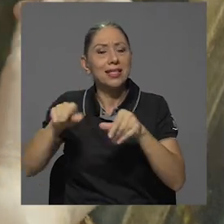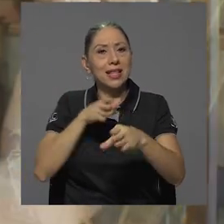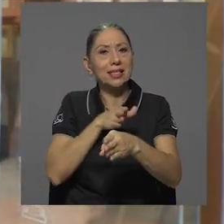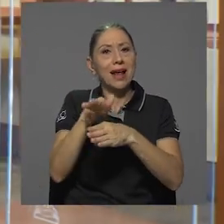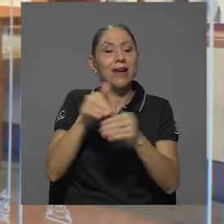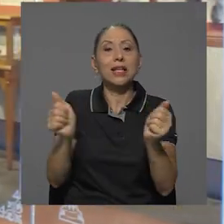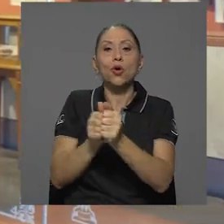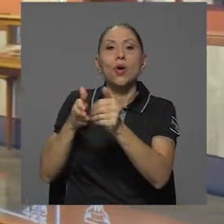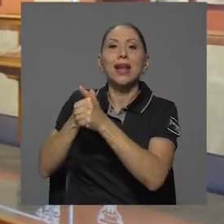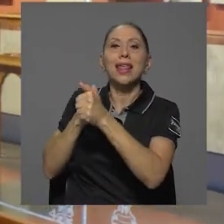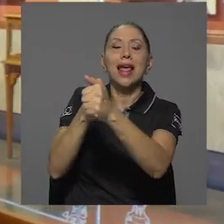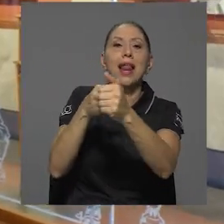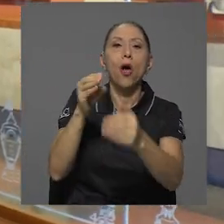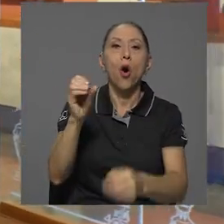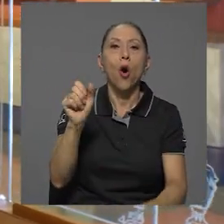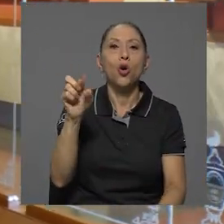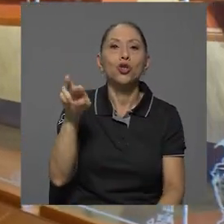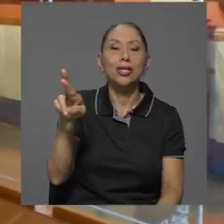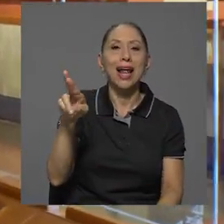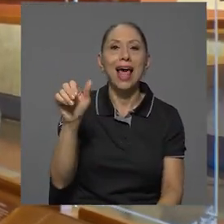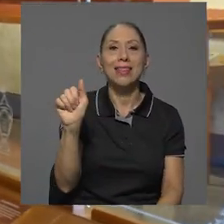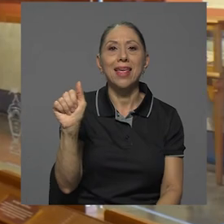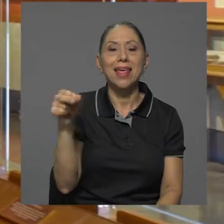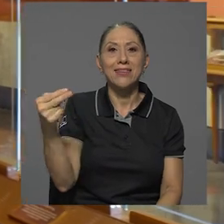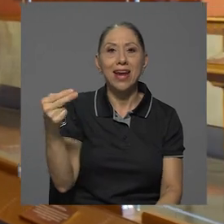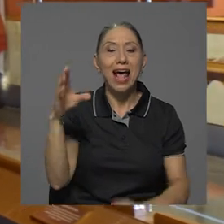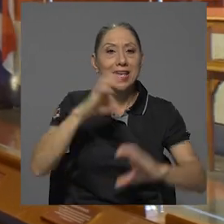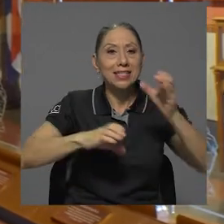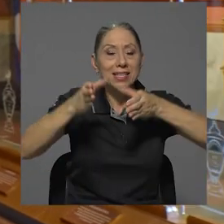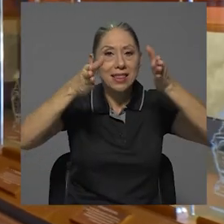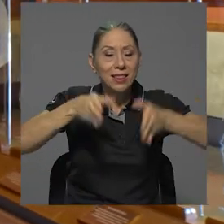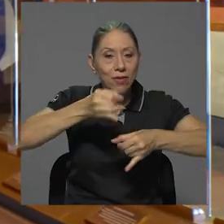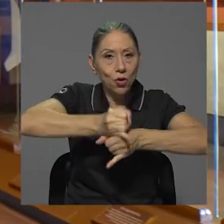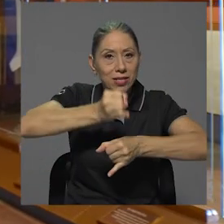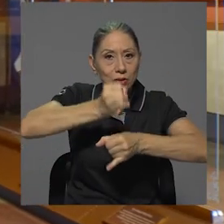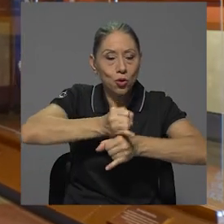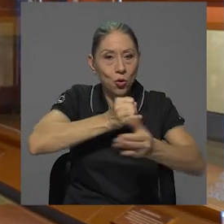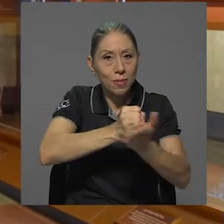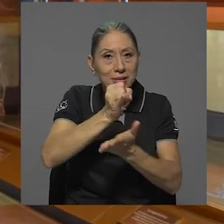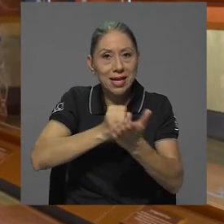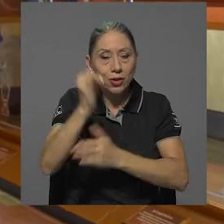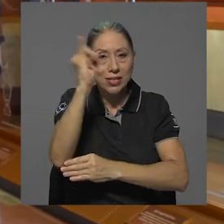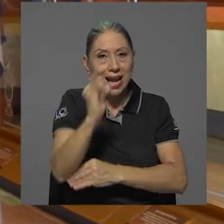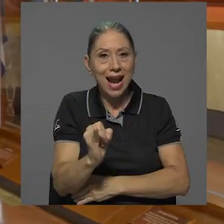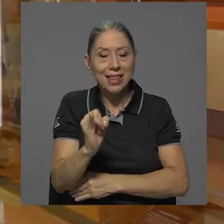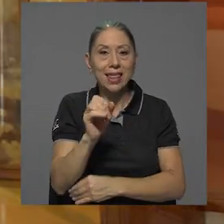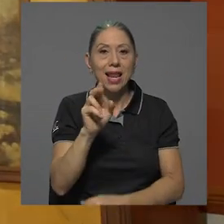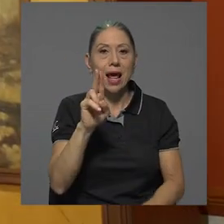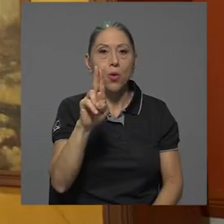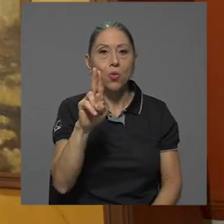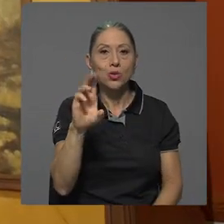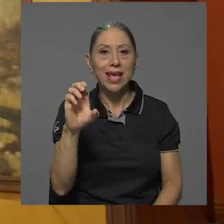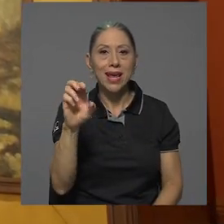carreras bajo el liderazgo de Óscar André Herrera, científico del Instituto de Investigaciones en Arte de la UCR.